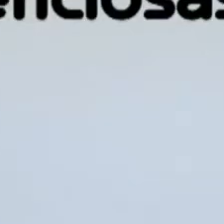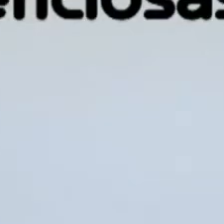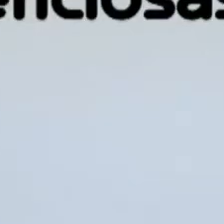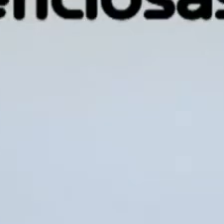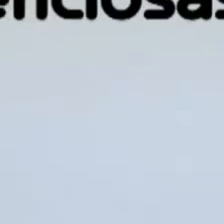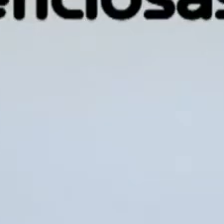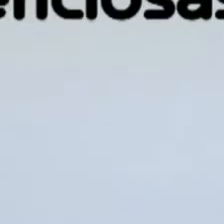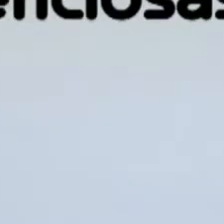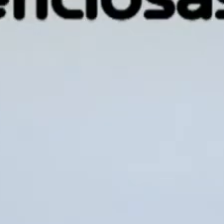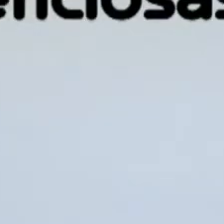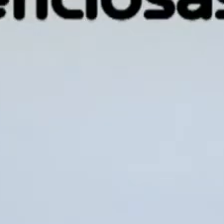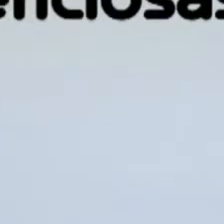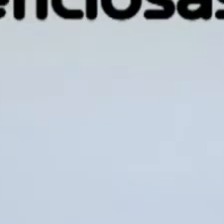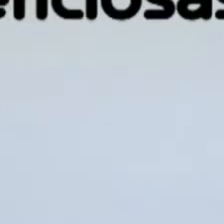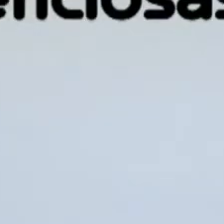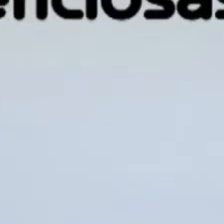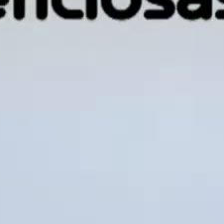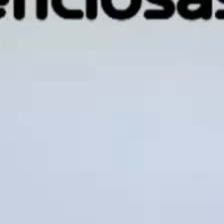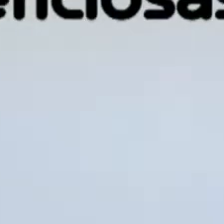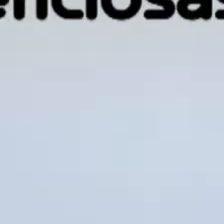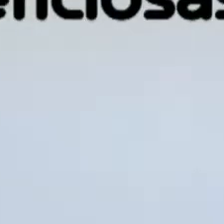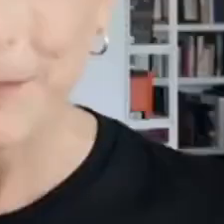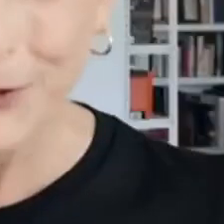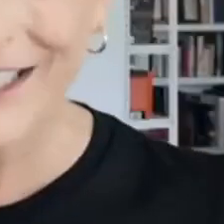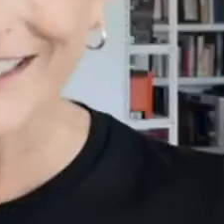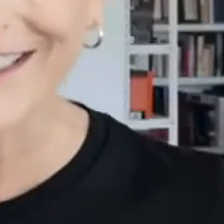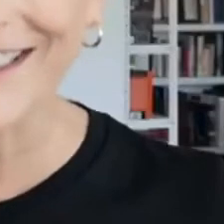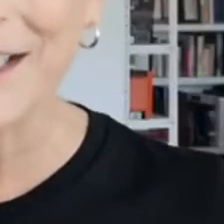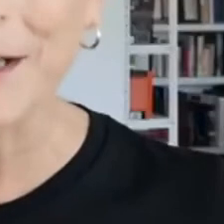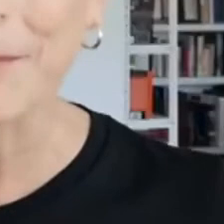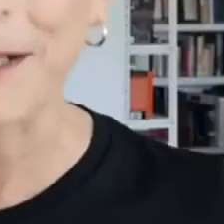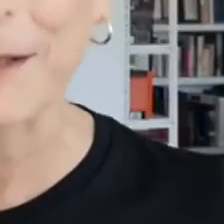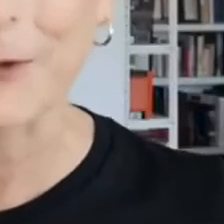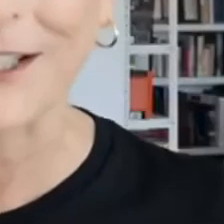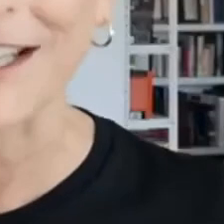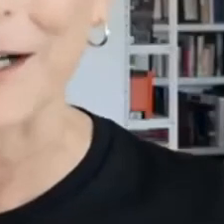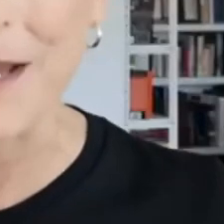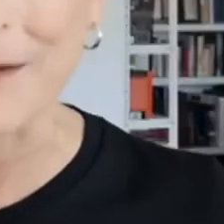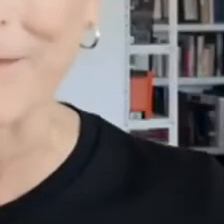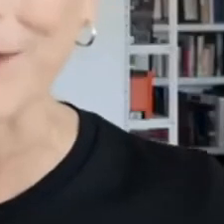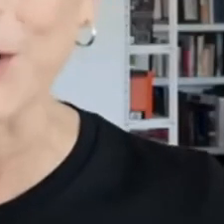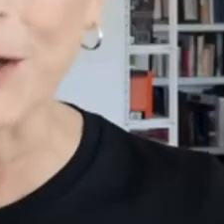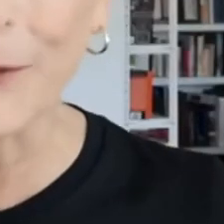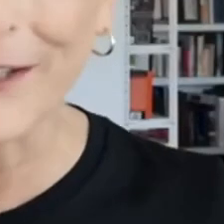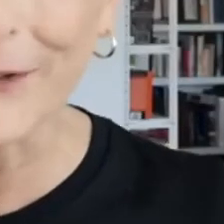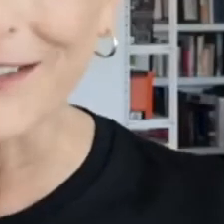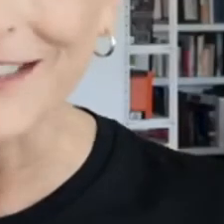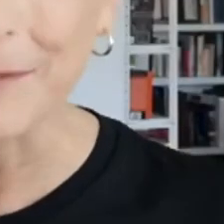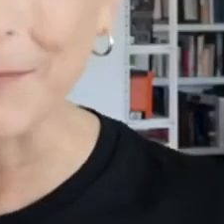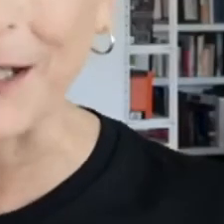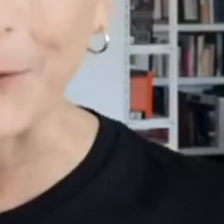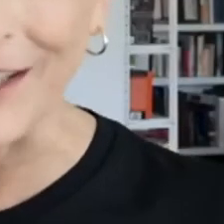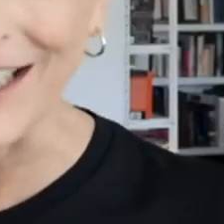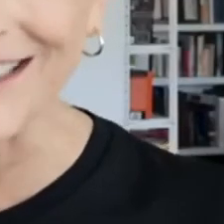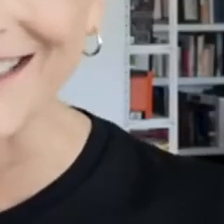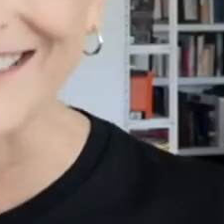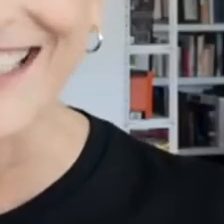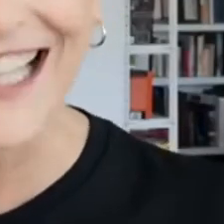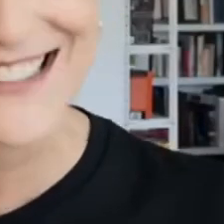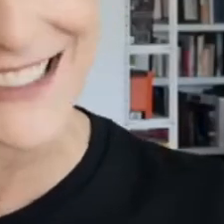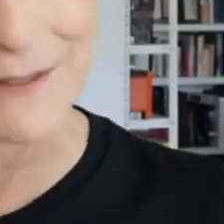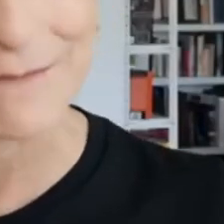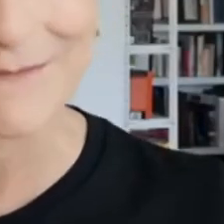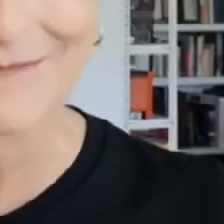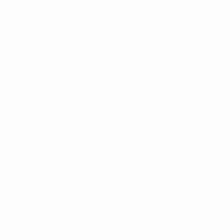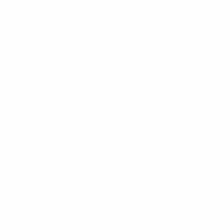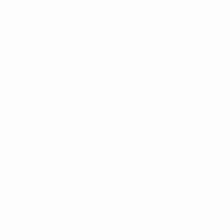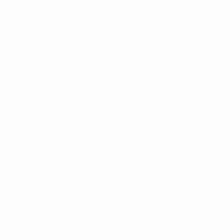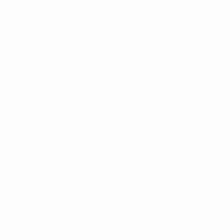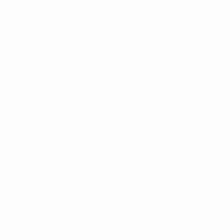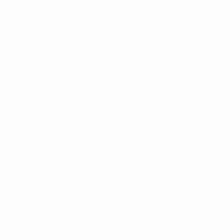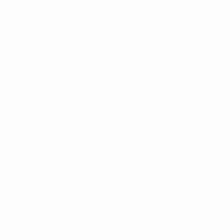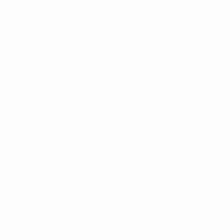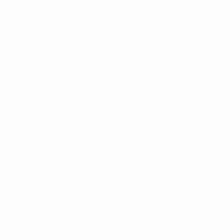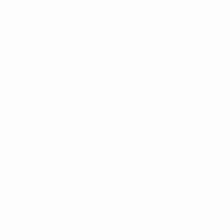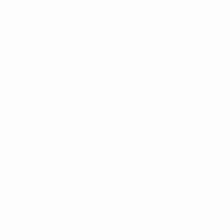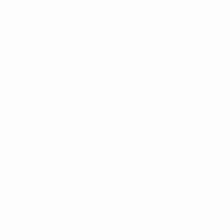algunas bacterias pueden ser beneficiosas. Protégete para protegerte. Yo me cuido para cuidarte a ti.